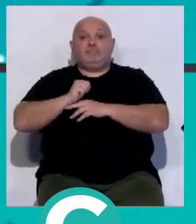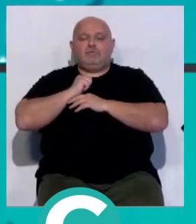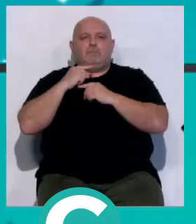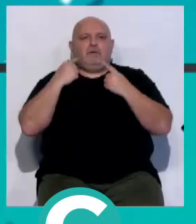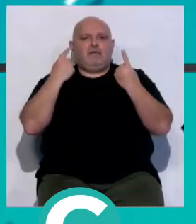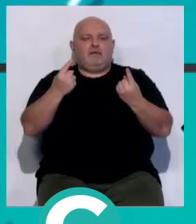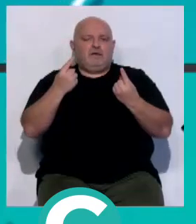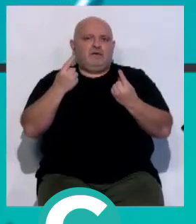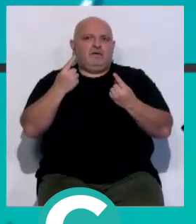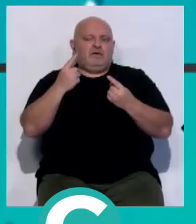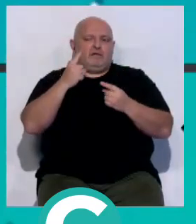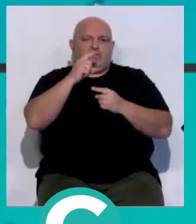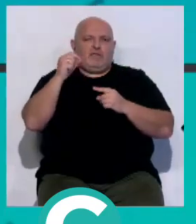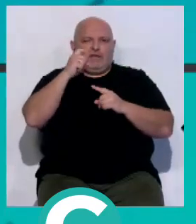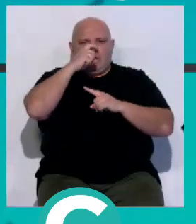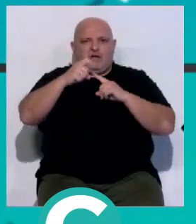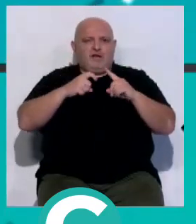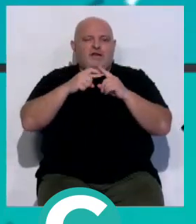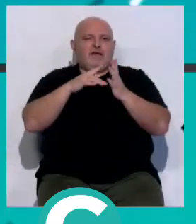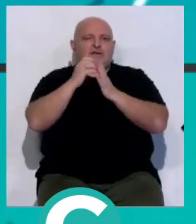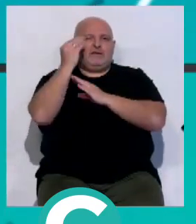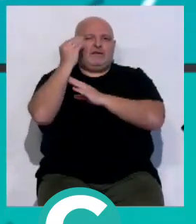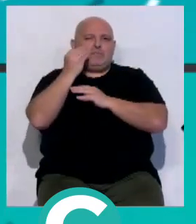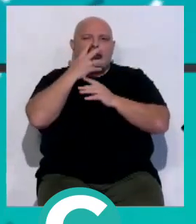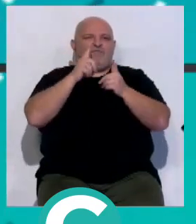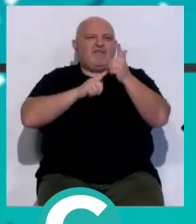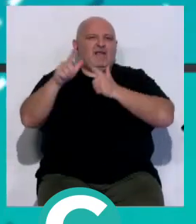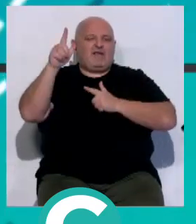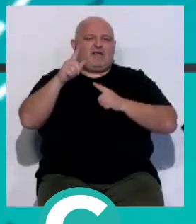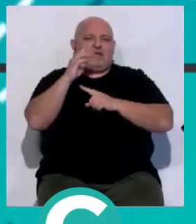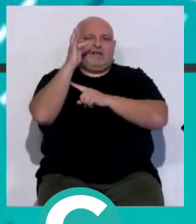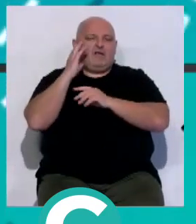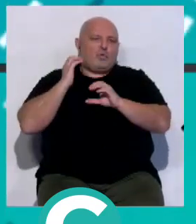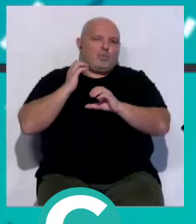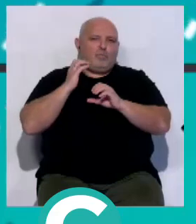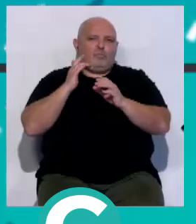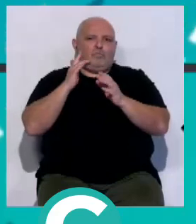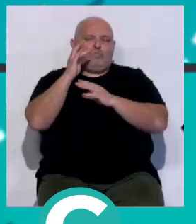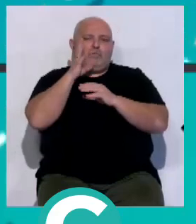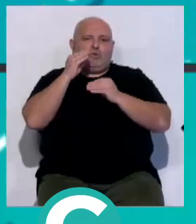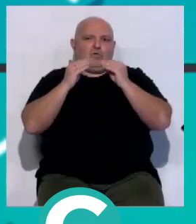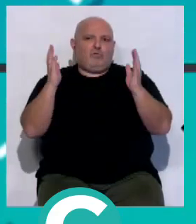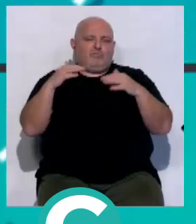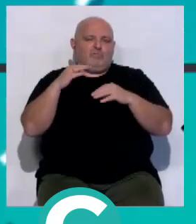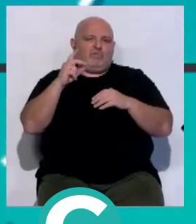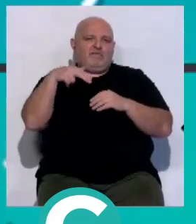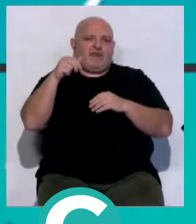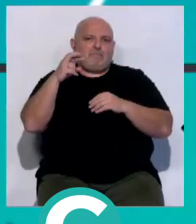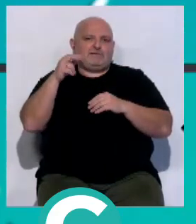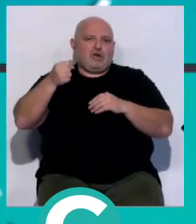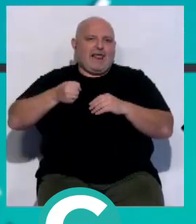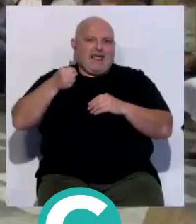primera vez en su centenaria historia el Cristo del Buen Viaje, presidiendo el Vía Crucis, convocado por la Divina Pastora.